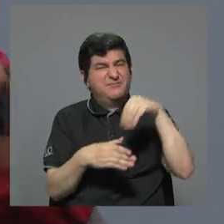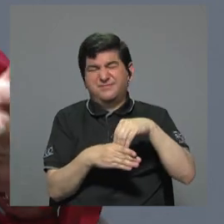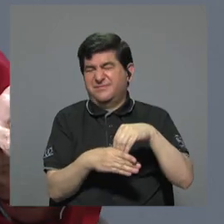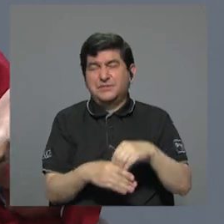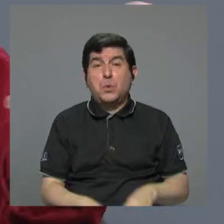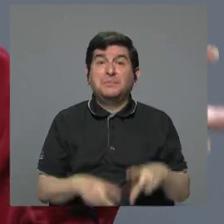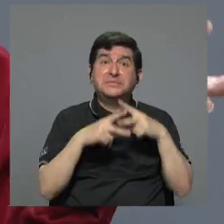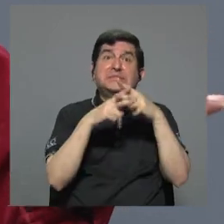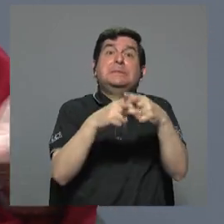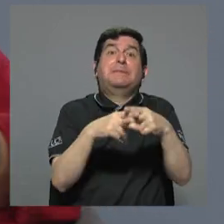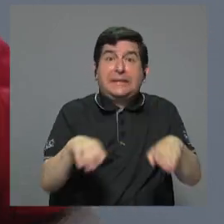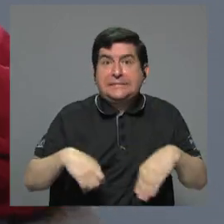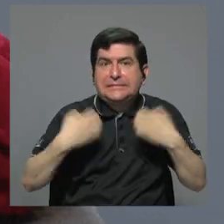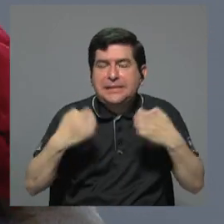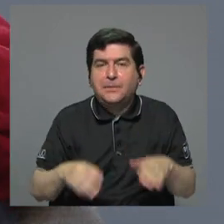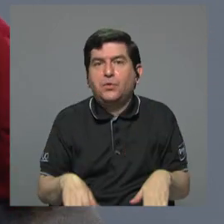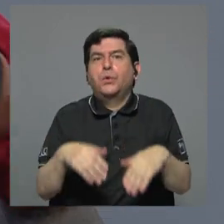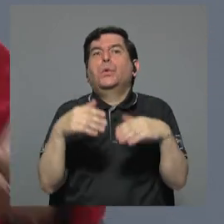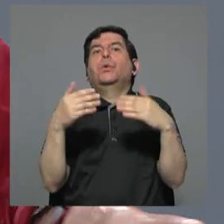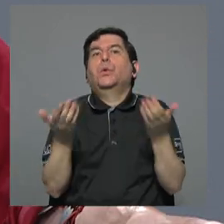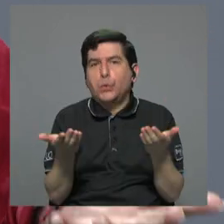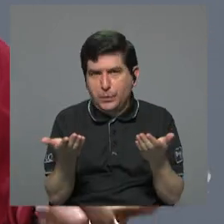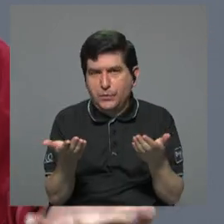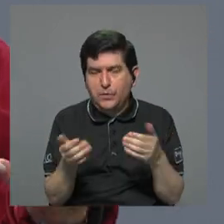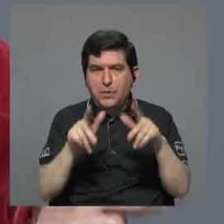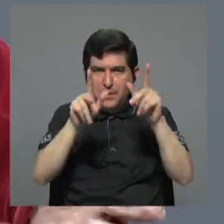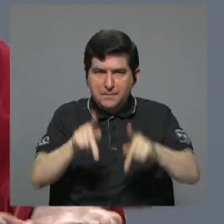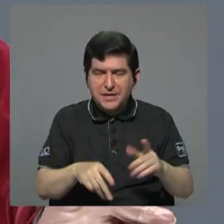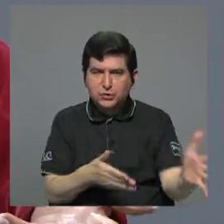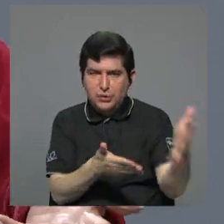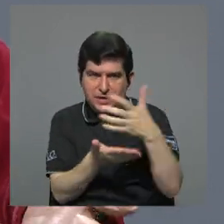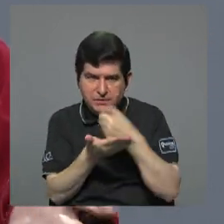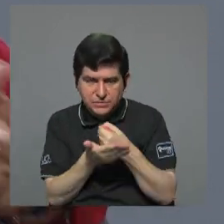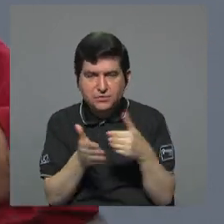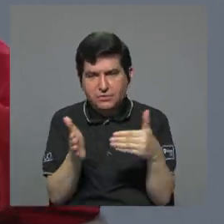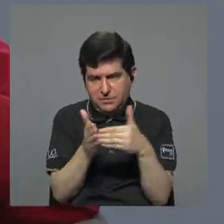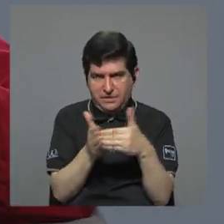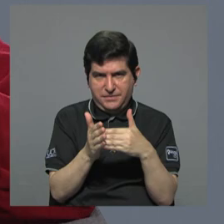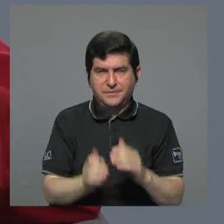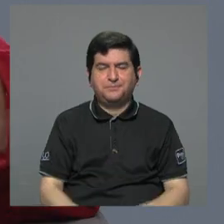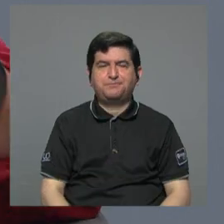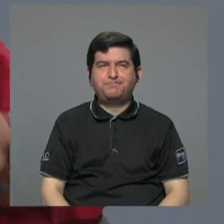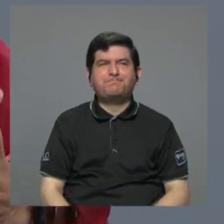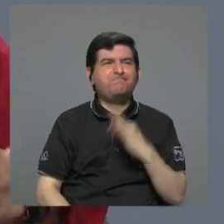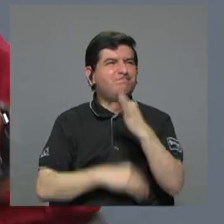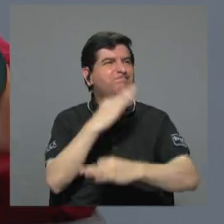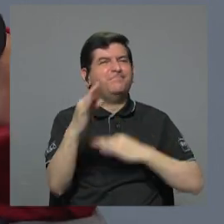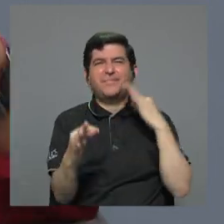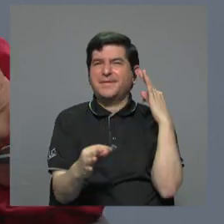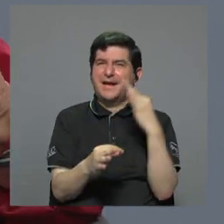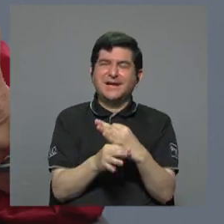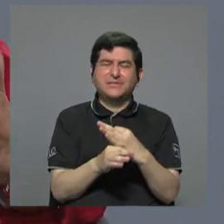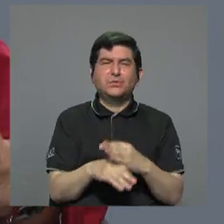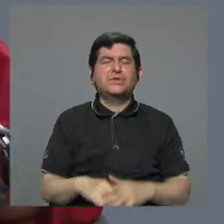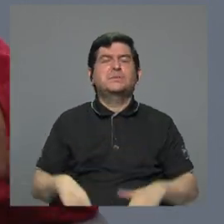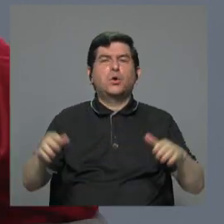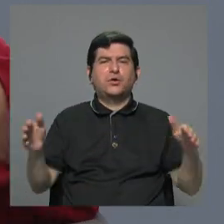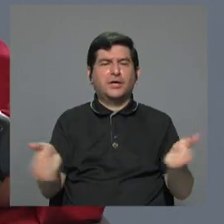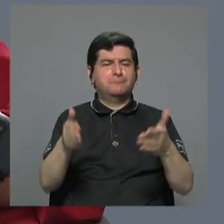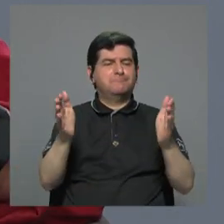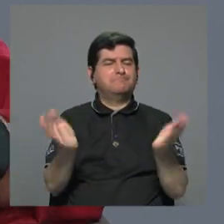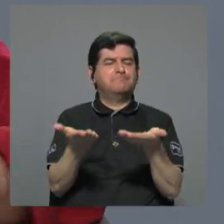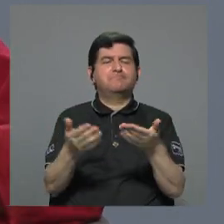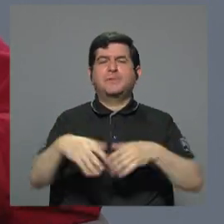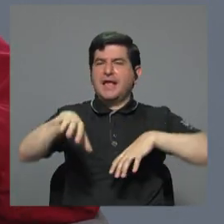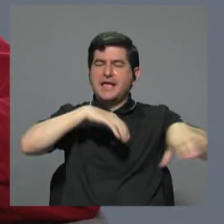hecho un préstamo, ¿cómo van a poder ir recuperando? Entonces, es una especie de ir motivando y de